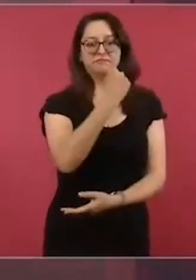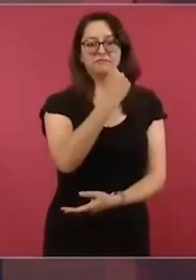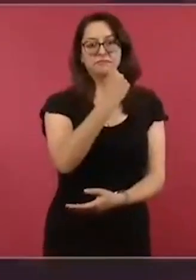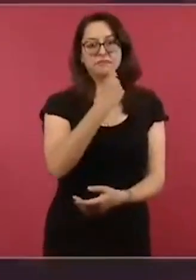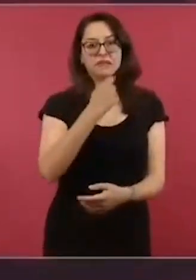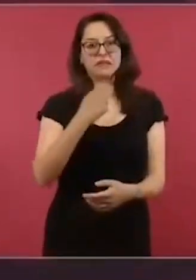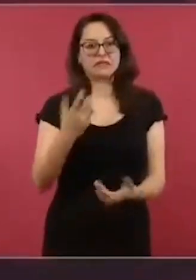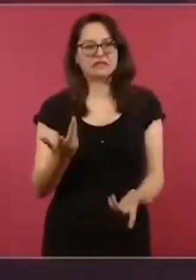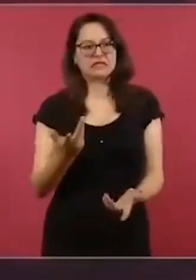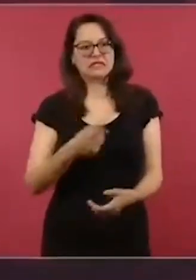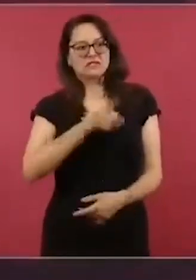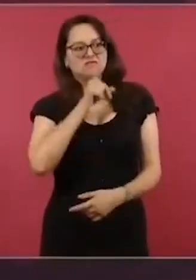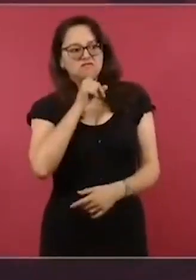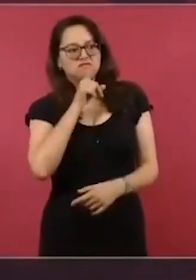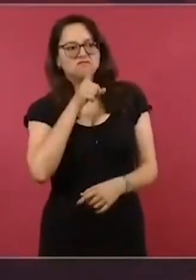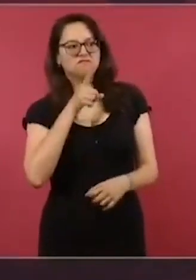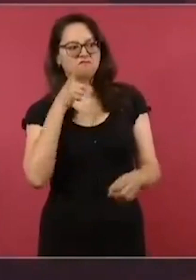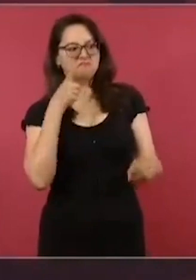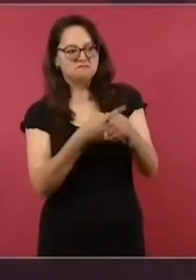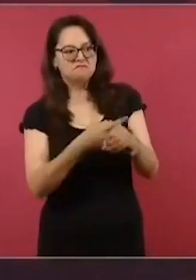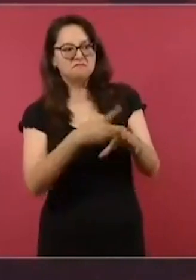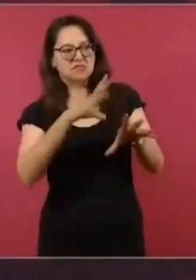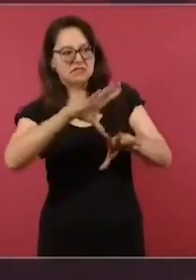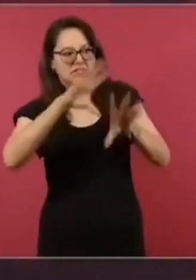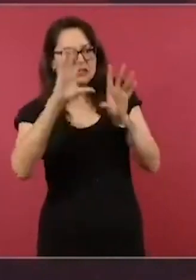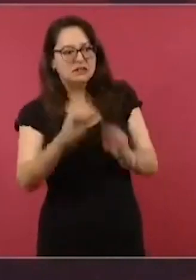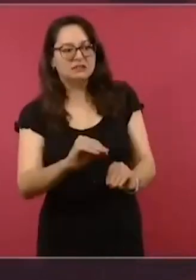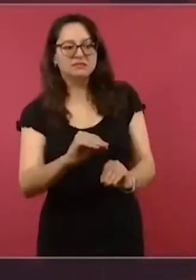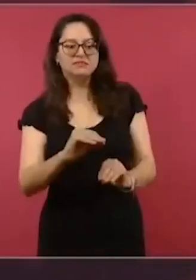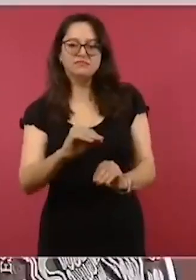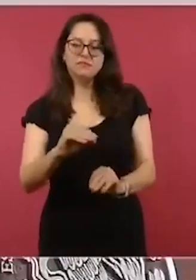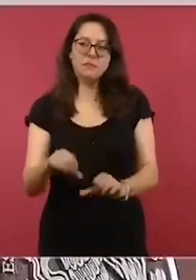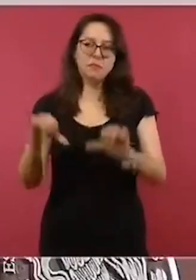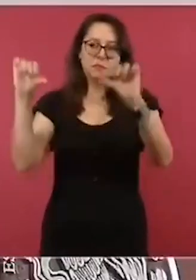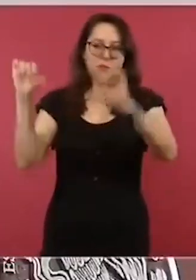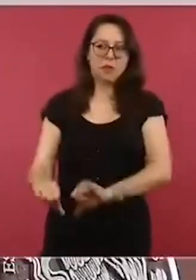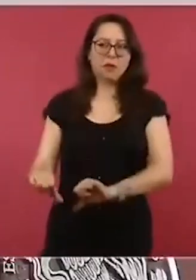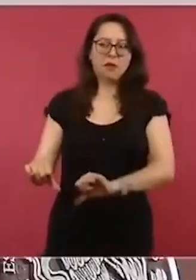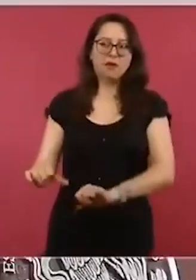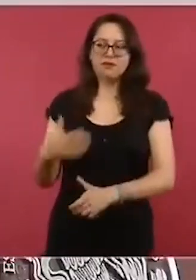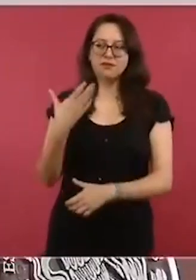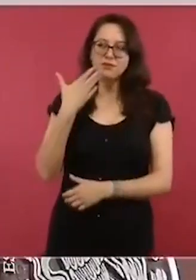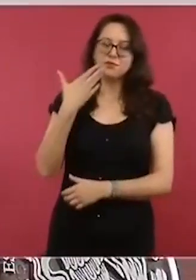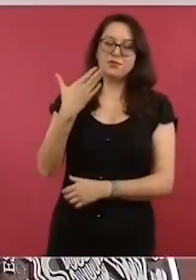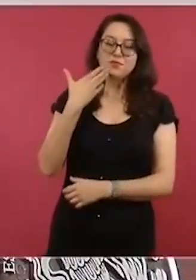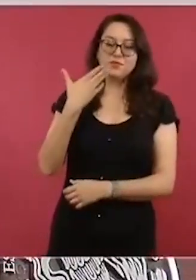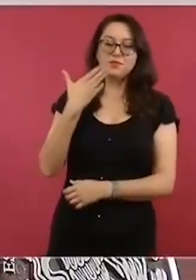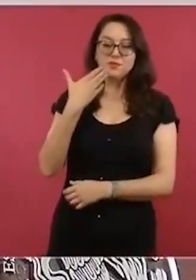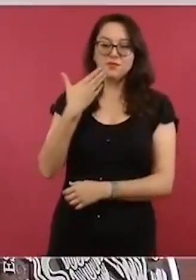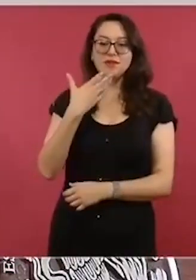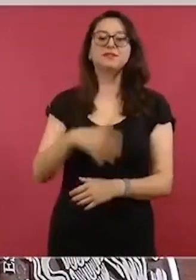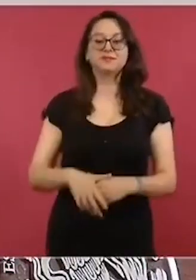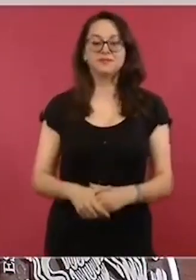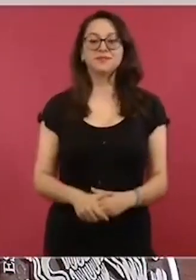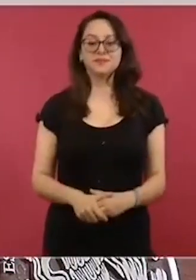es lo que puedo